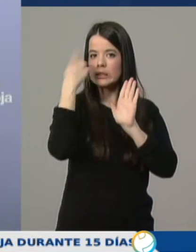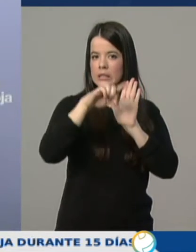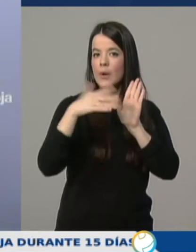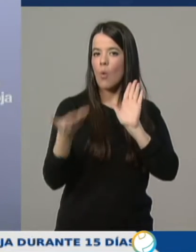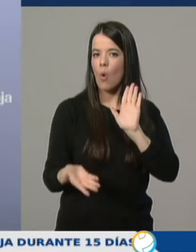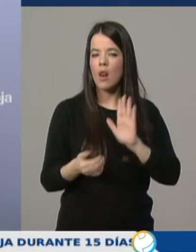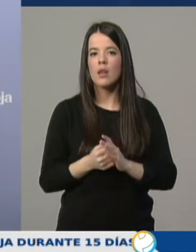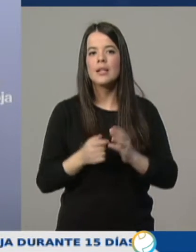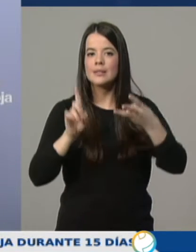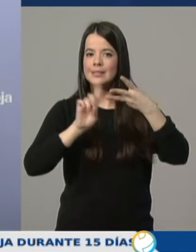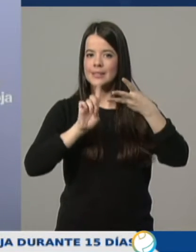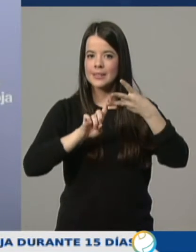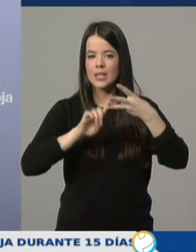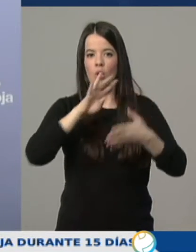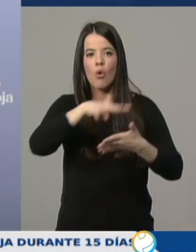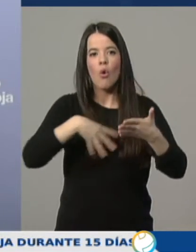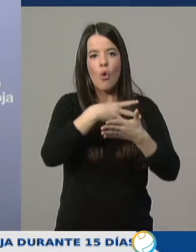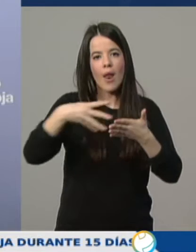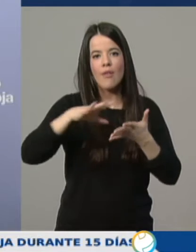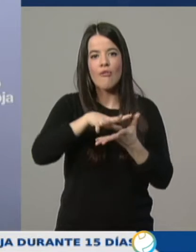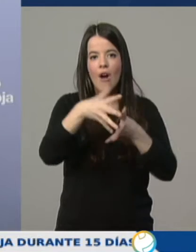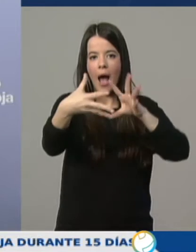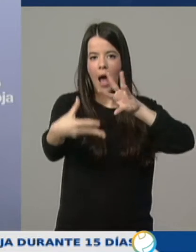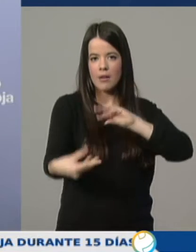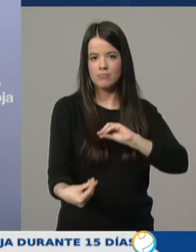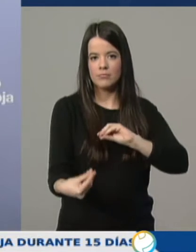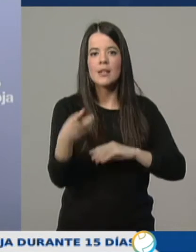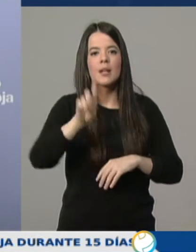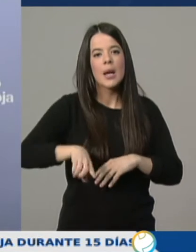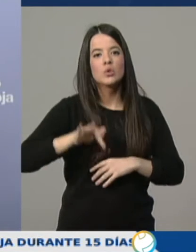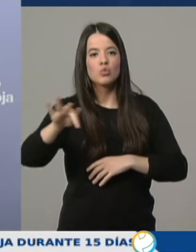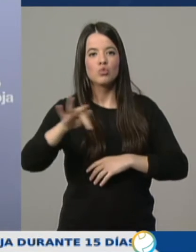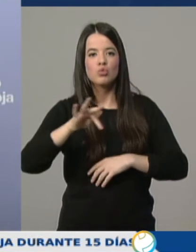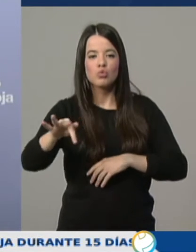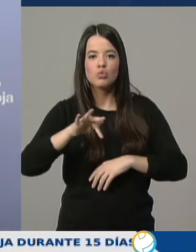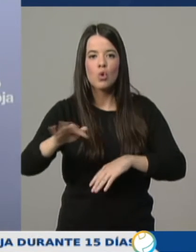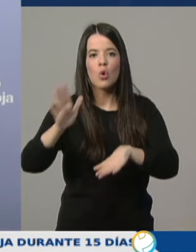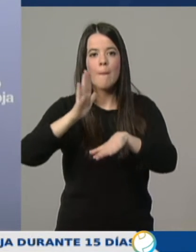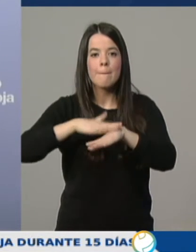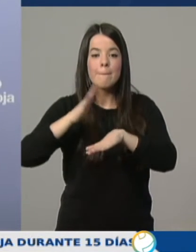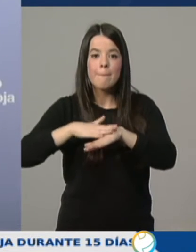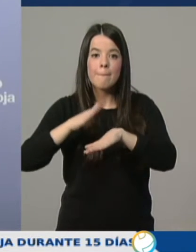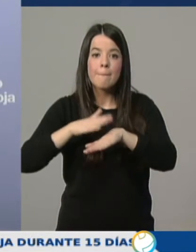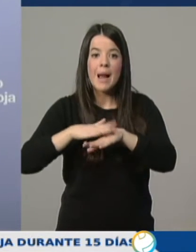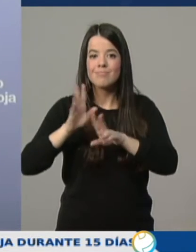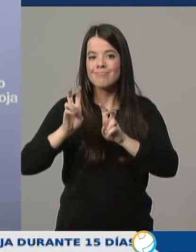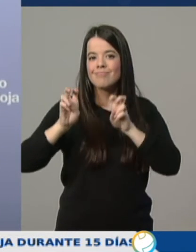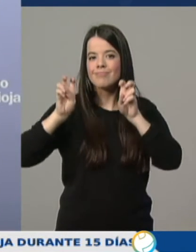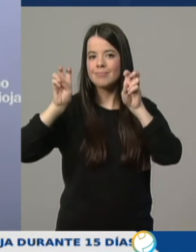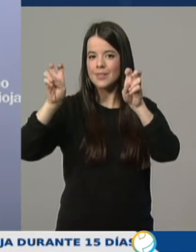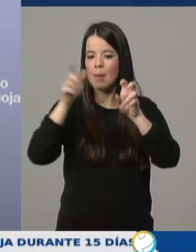La flexibilidad horaria y plantear turnos escalonados para reducir, la medida de lo posible, las